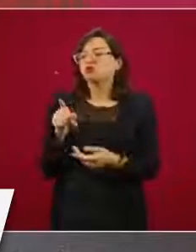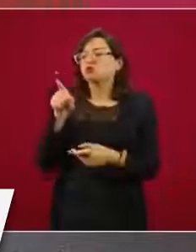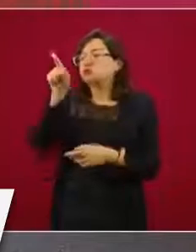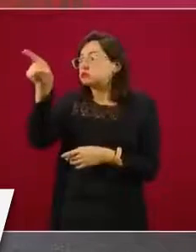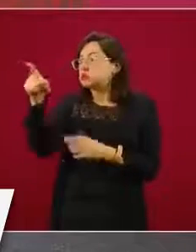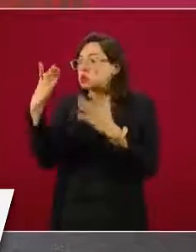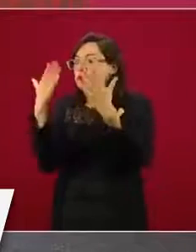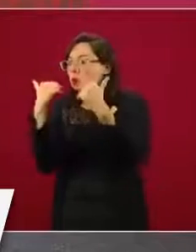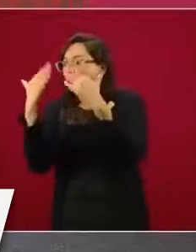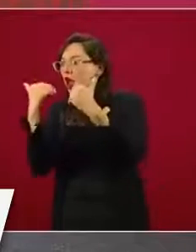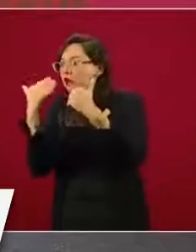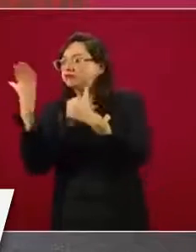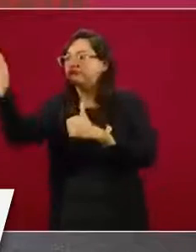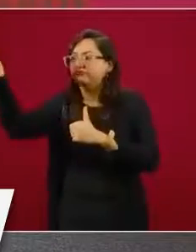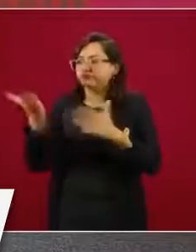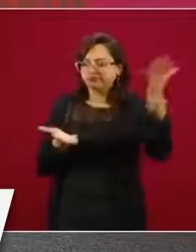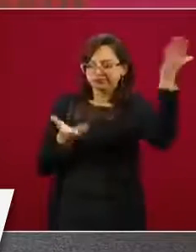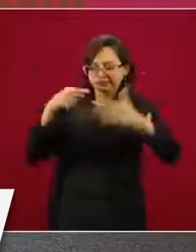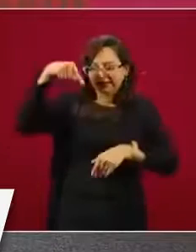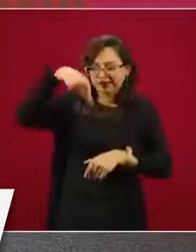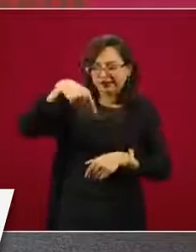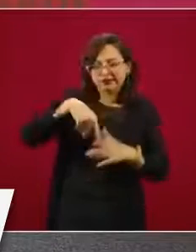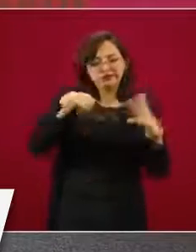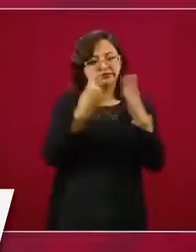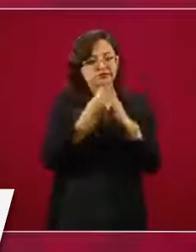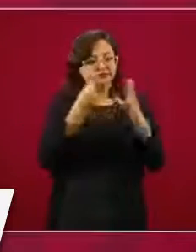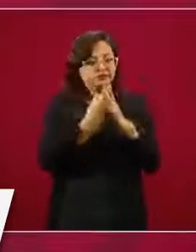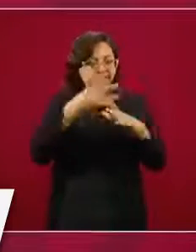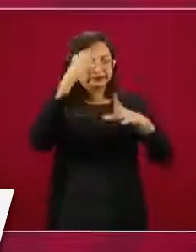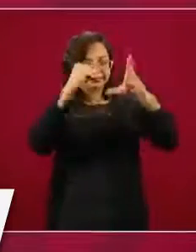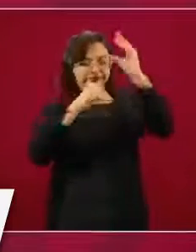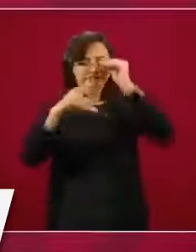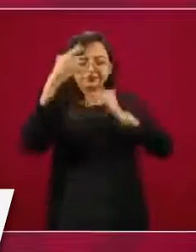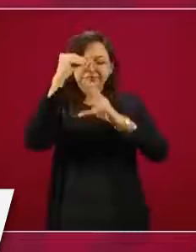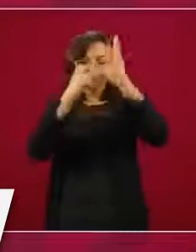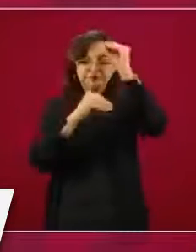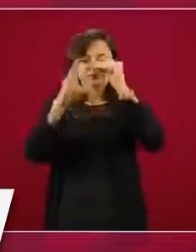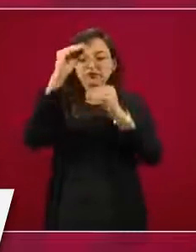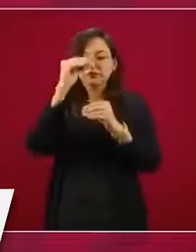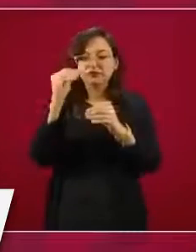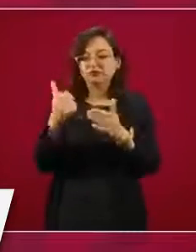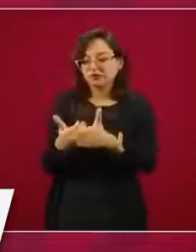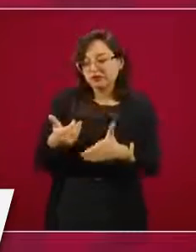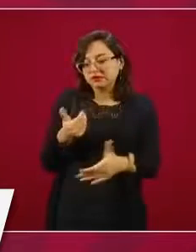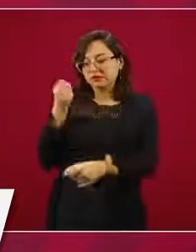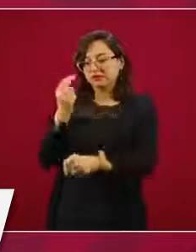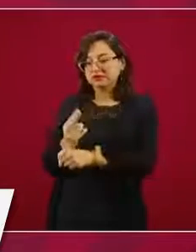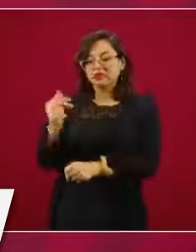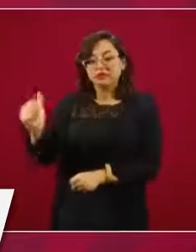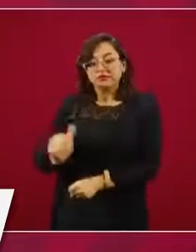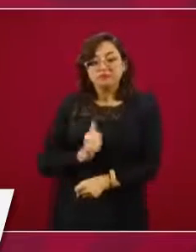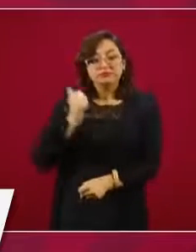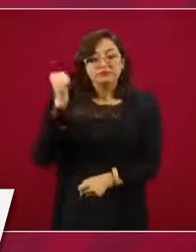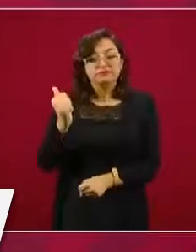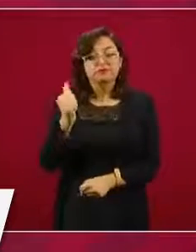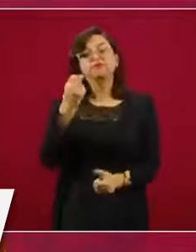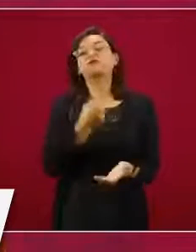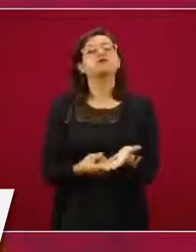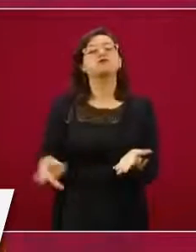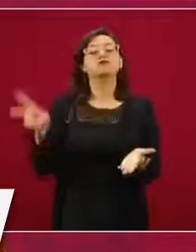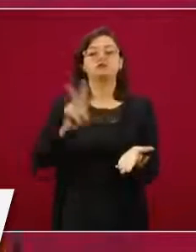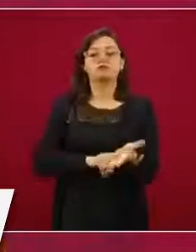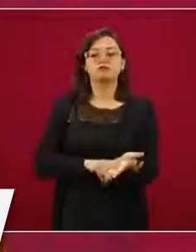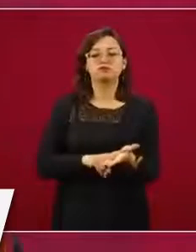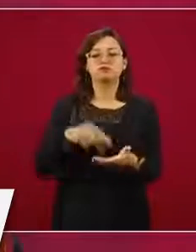a capacitarse a la Ciudad de México con doble propósito,